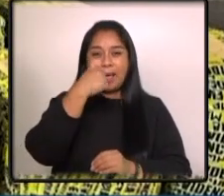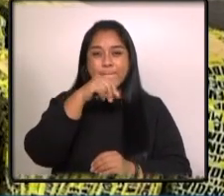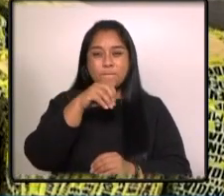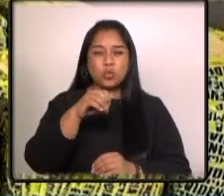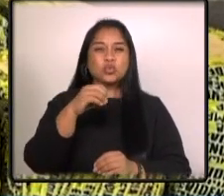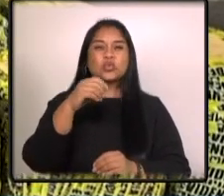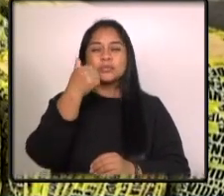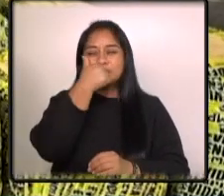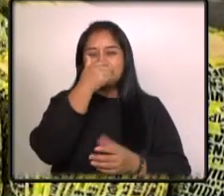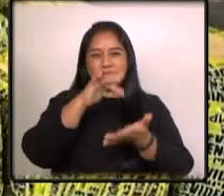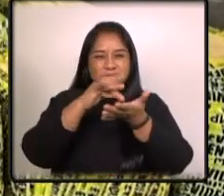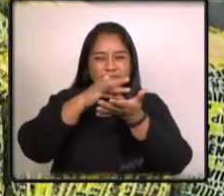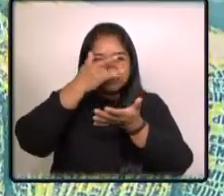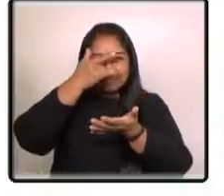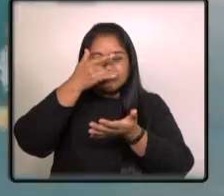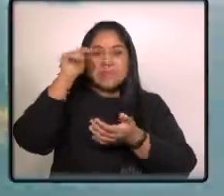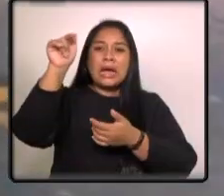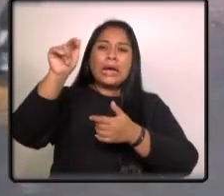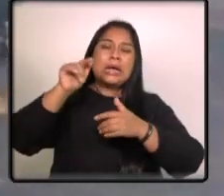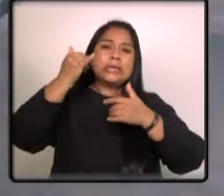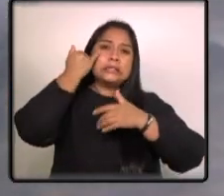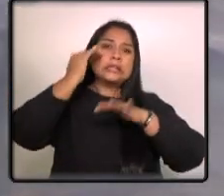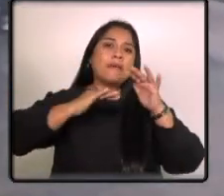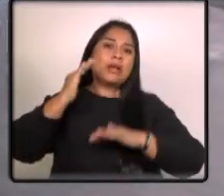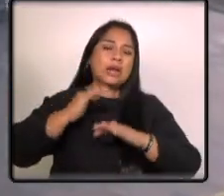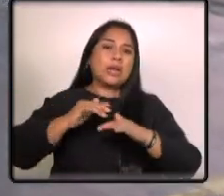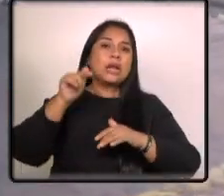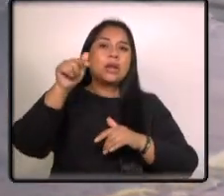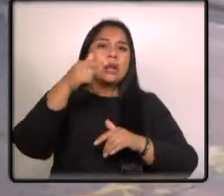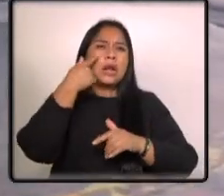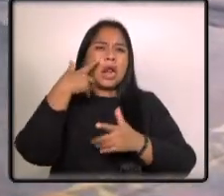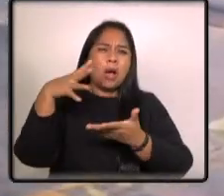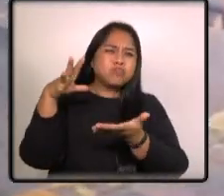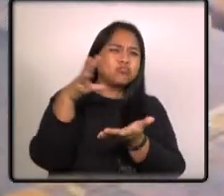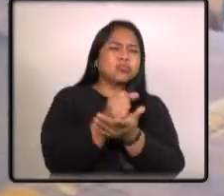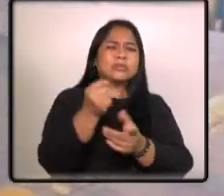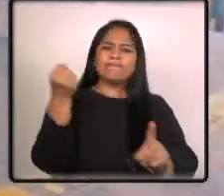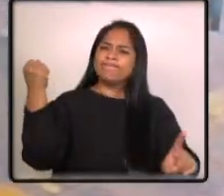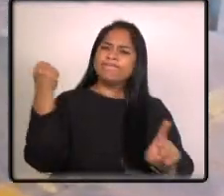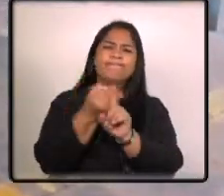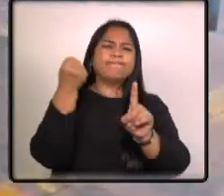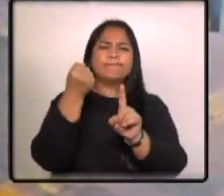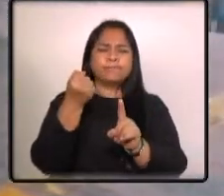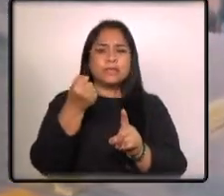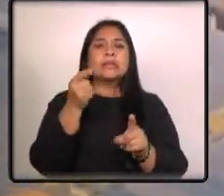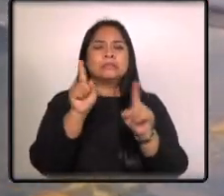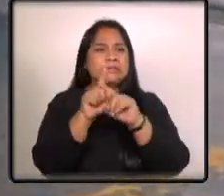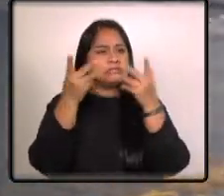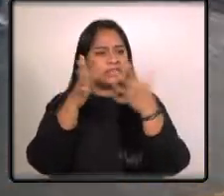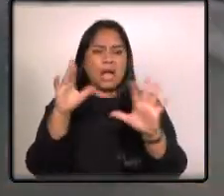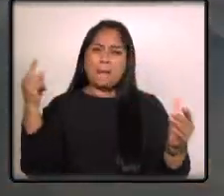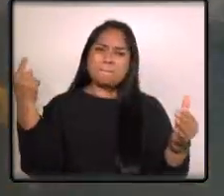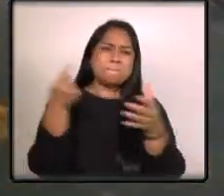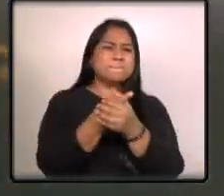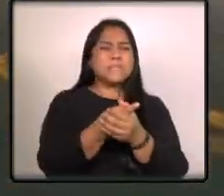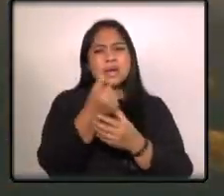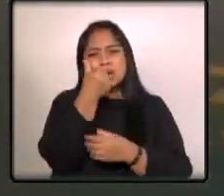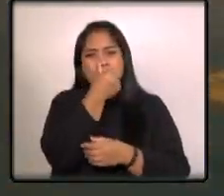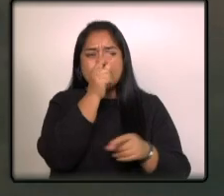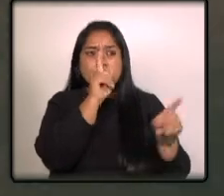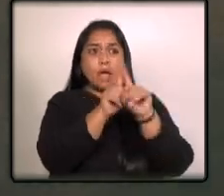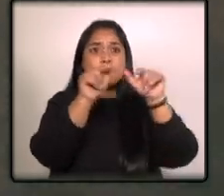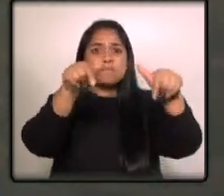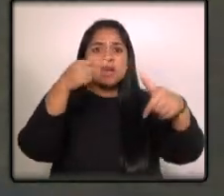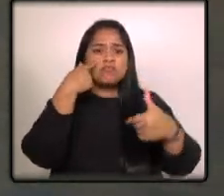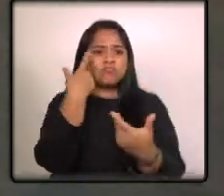castilla puerto barrios y zabal esta operación representa un nuevo golpe al narcotráfico el cargamento está valorado